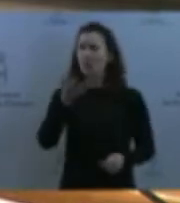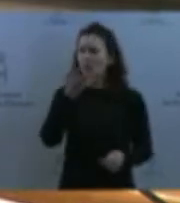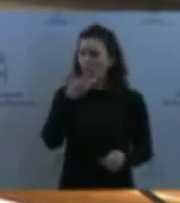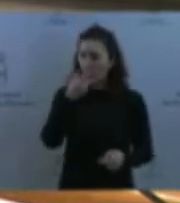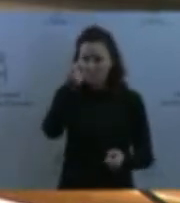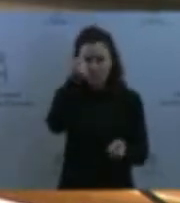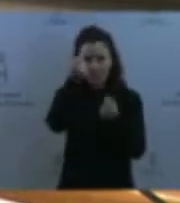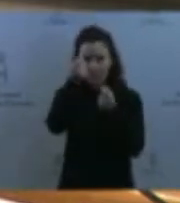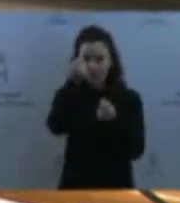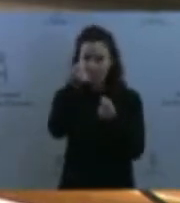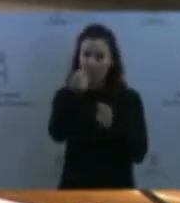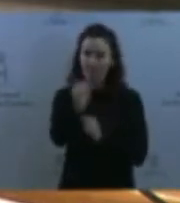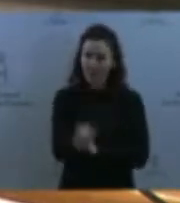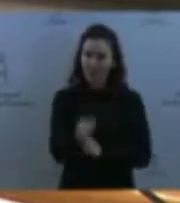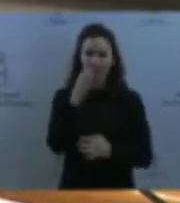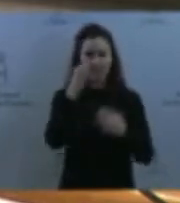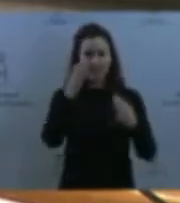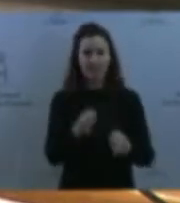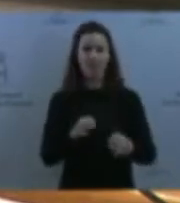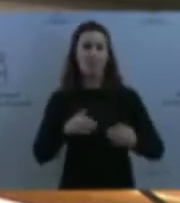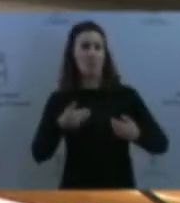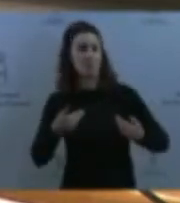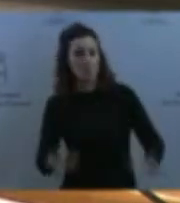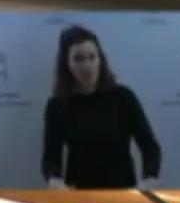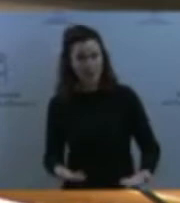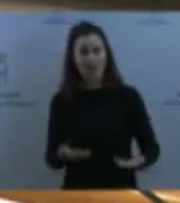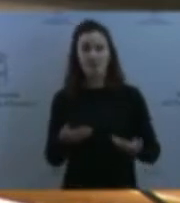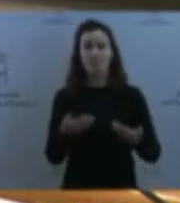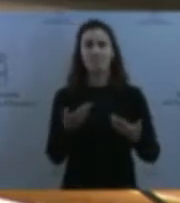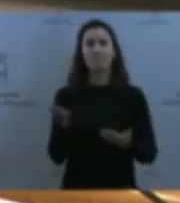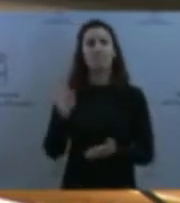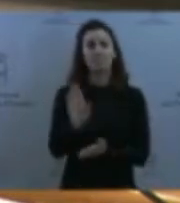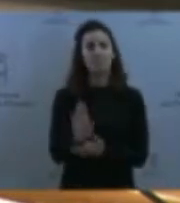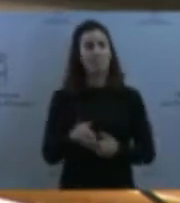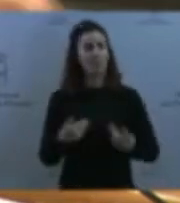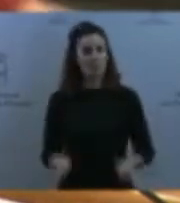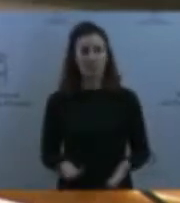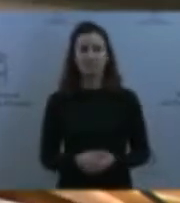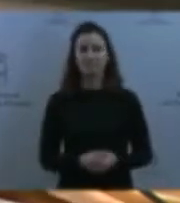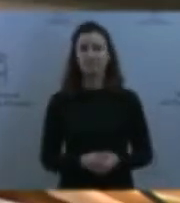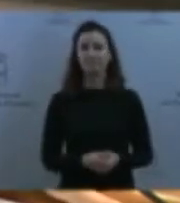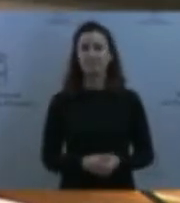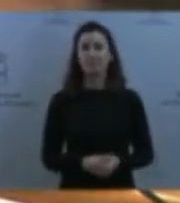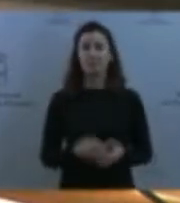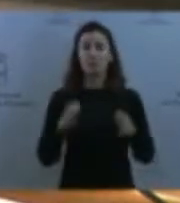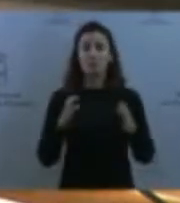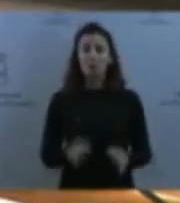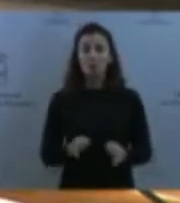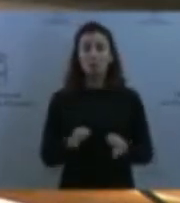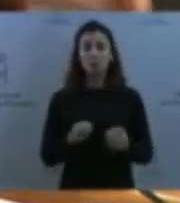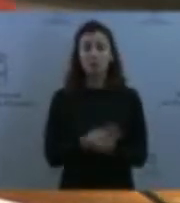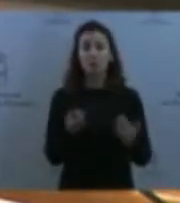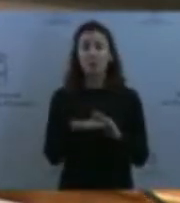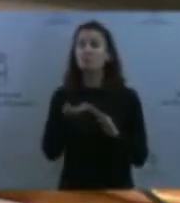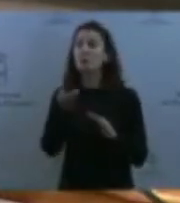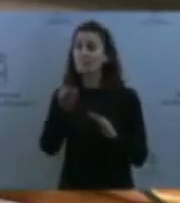de cuáles son los planteamientos. Como sabe usted, los menas son niños, niñas y adolescentes, menores de 18 años,